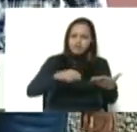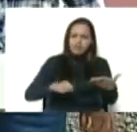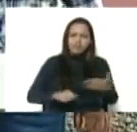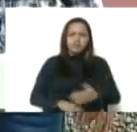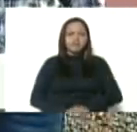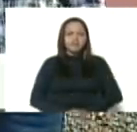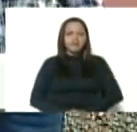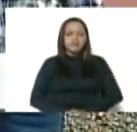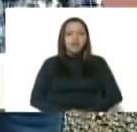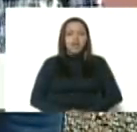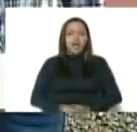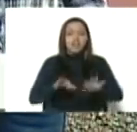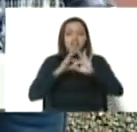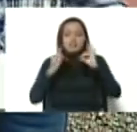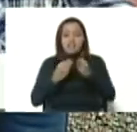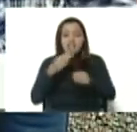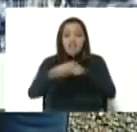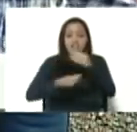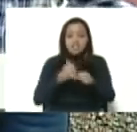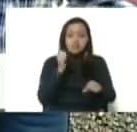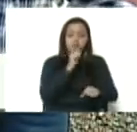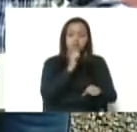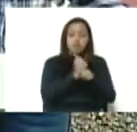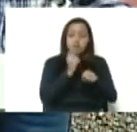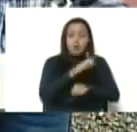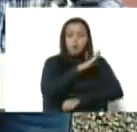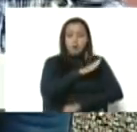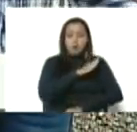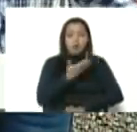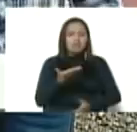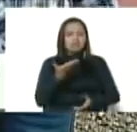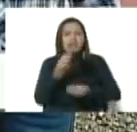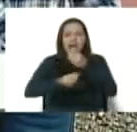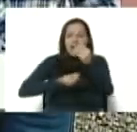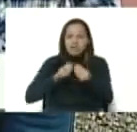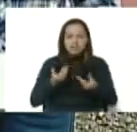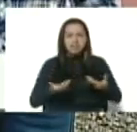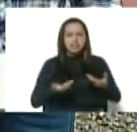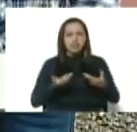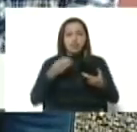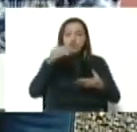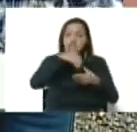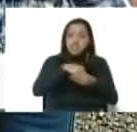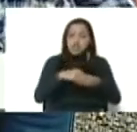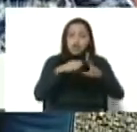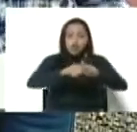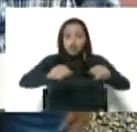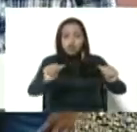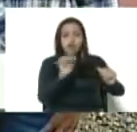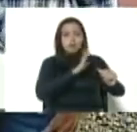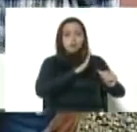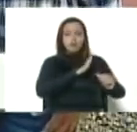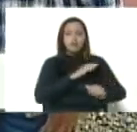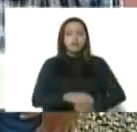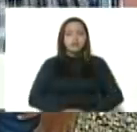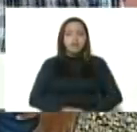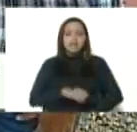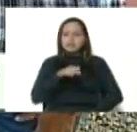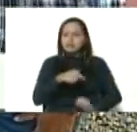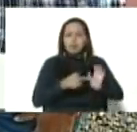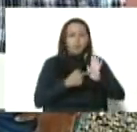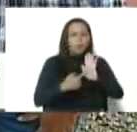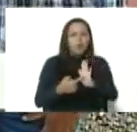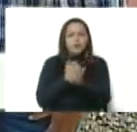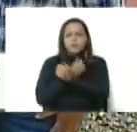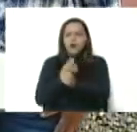unidades productivas familiares, que es nuestra familia hoy produciendo dentro de su territorio. Bueno, aquí se expresa todo el amor profundo